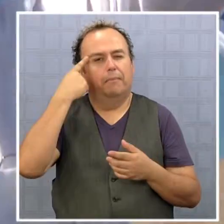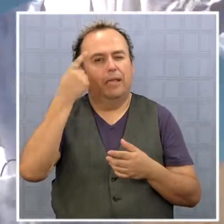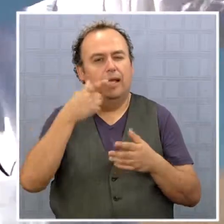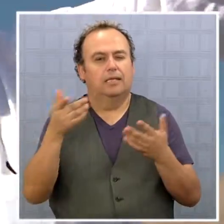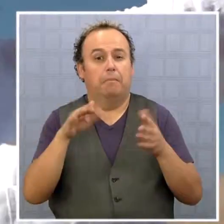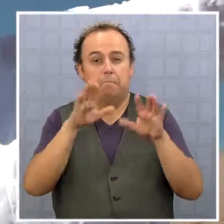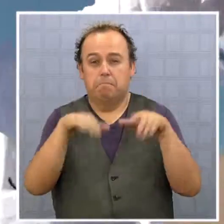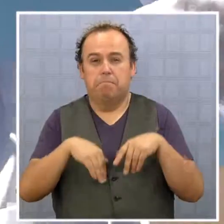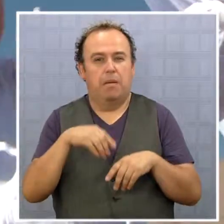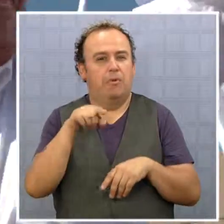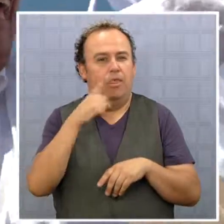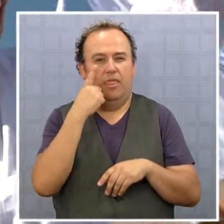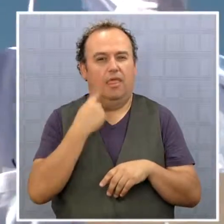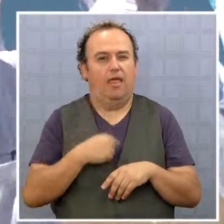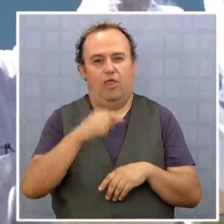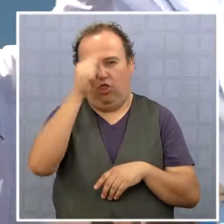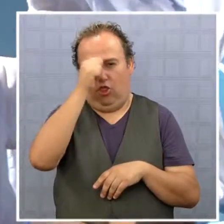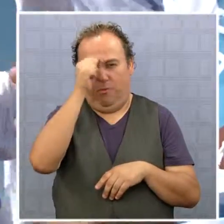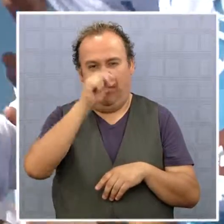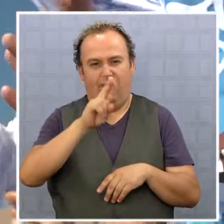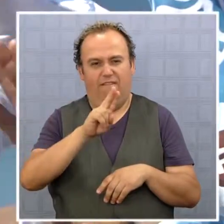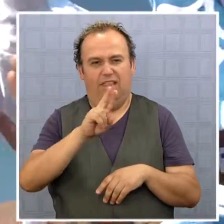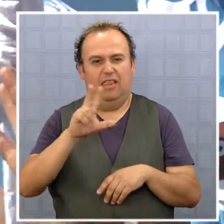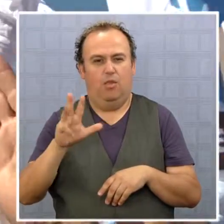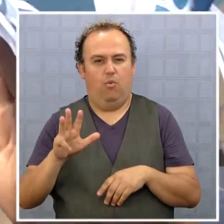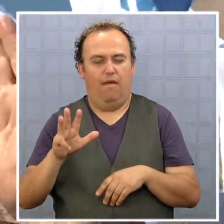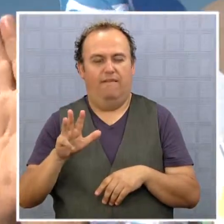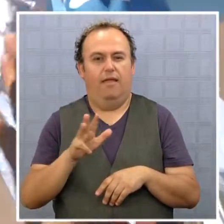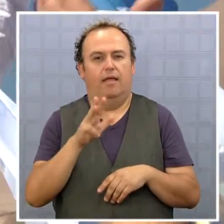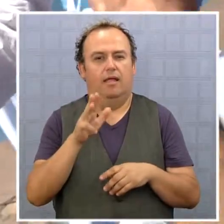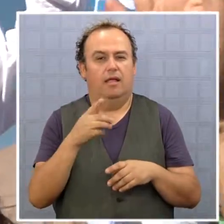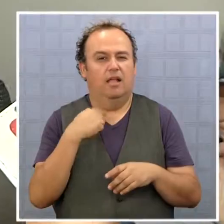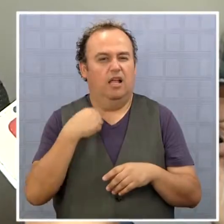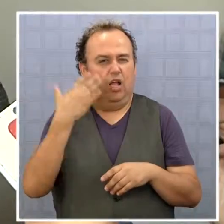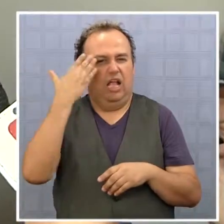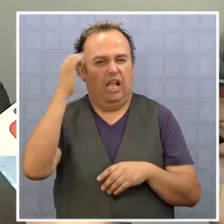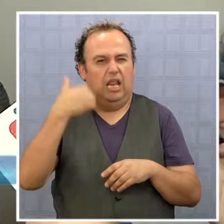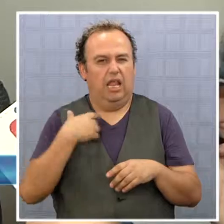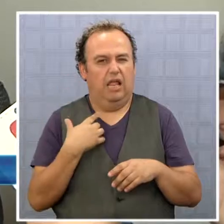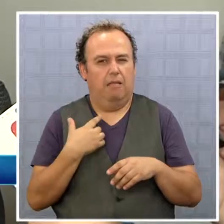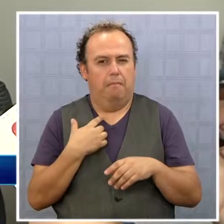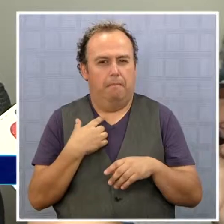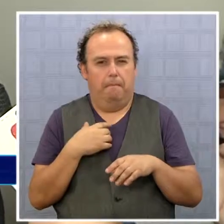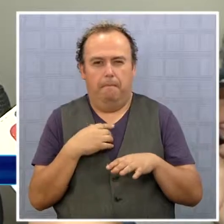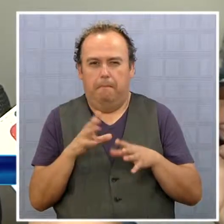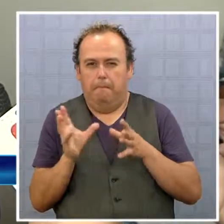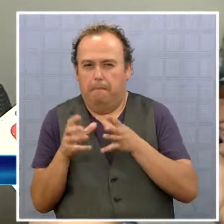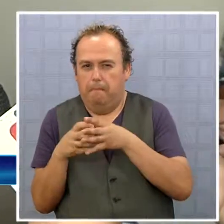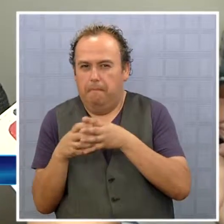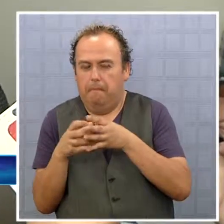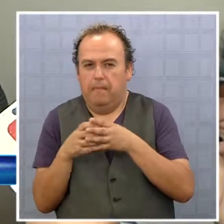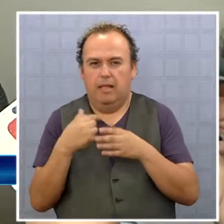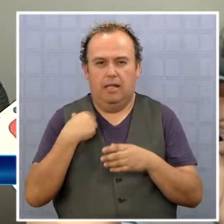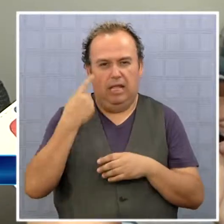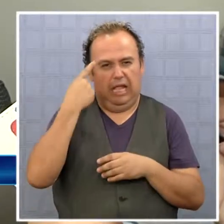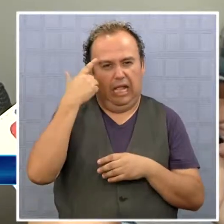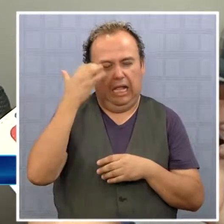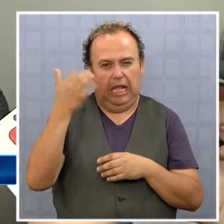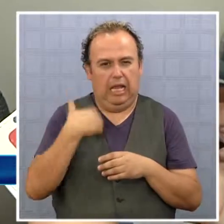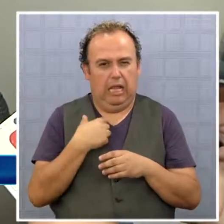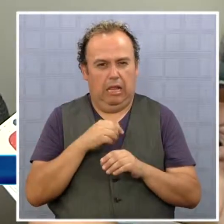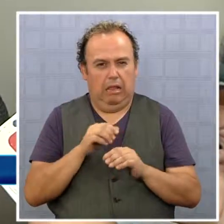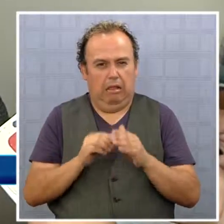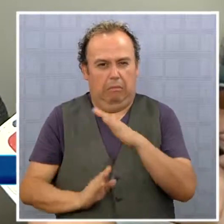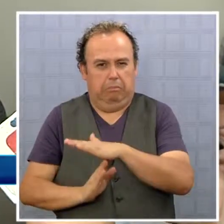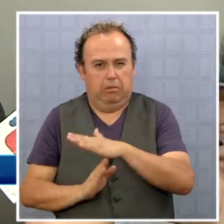la que se realizó el mismo día, domingo 29. Creo que las mafias que están instaladas en esta ciudad, de distintos índoles, que creen